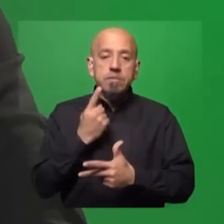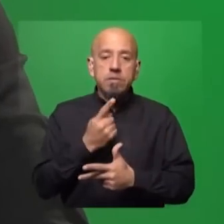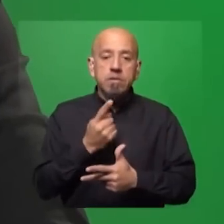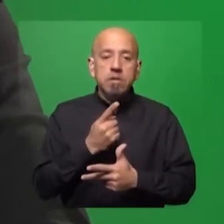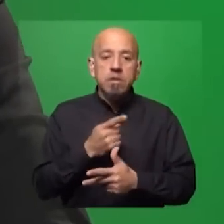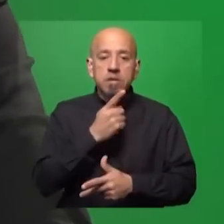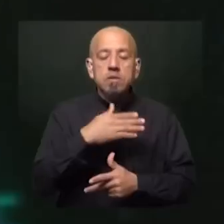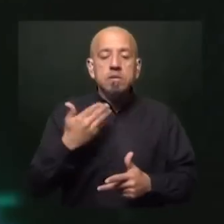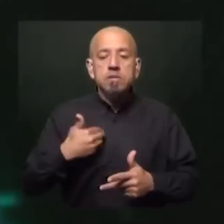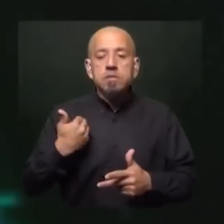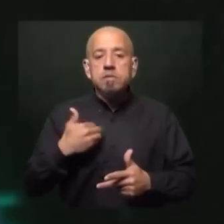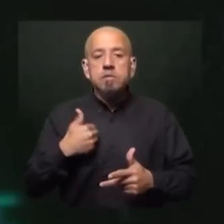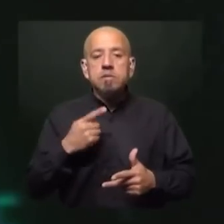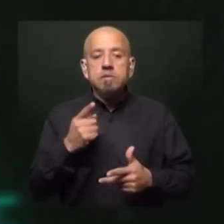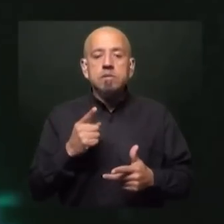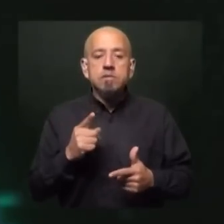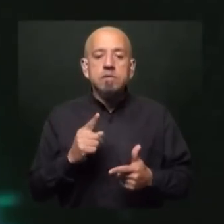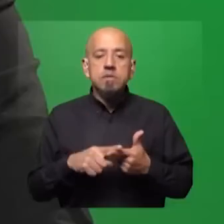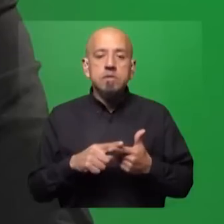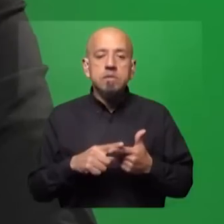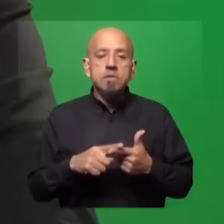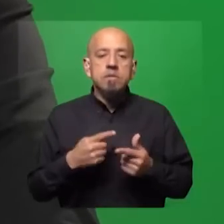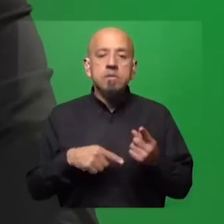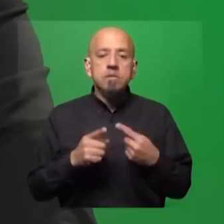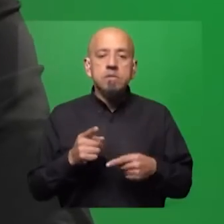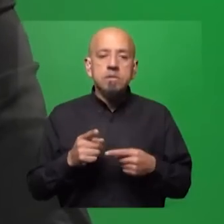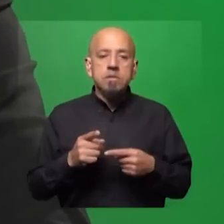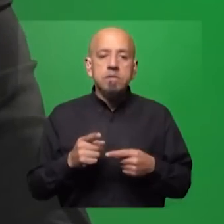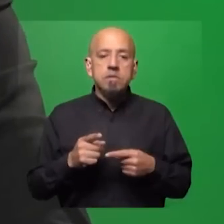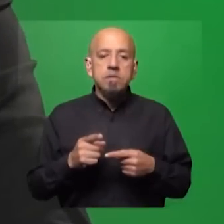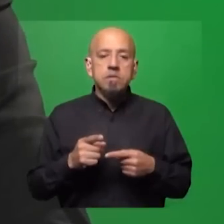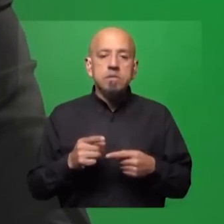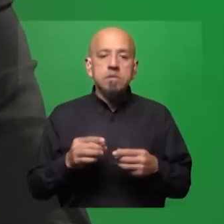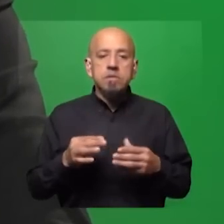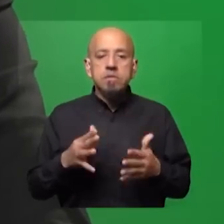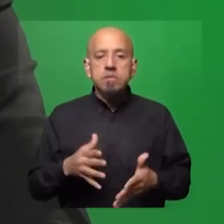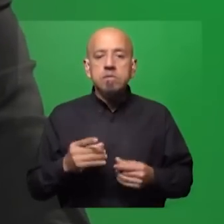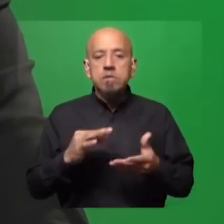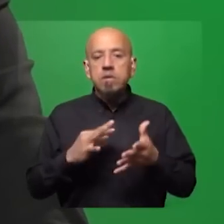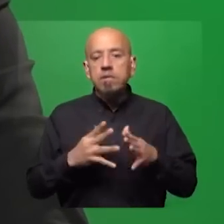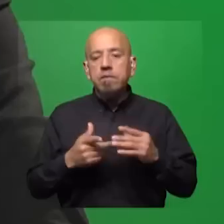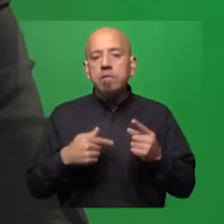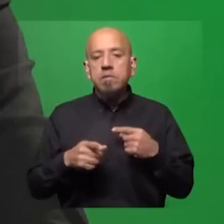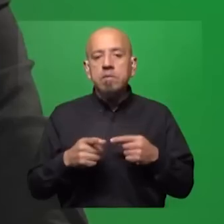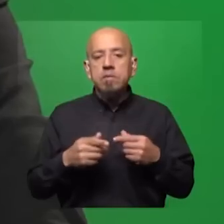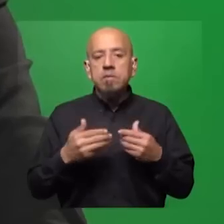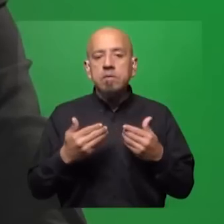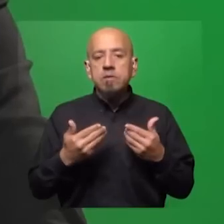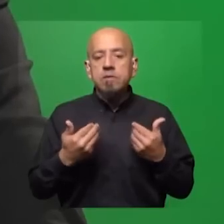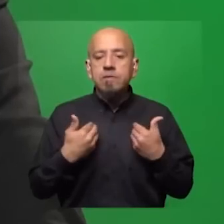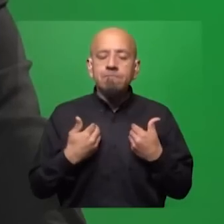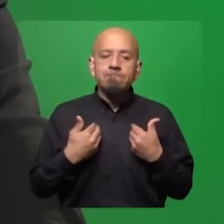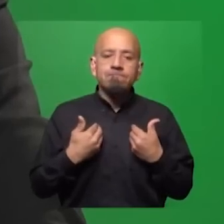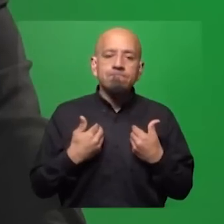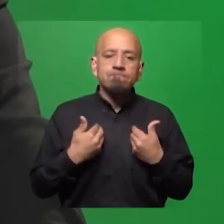es todo intenso en Argentina. La política en Argentina es para ellos. Y últimamente se nos arrimó para acá, ¿no? De una manera un poco penosa, me parece la reacción nuestra